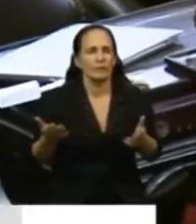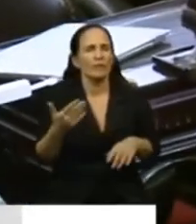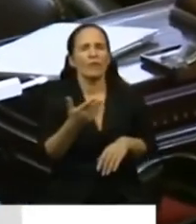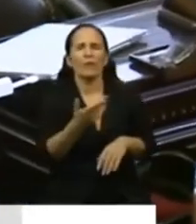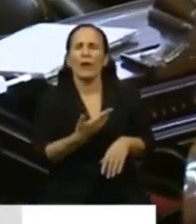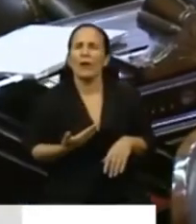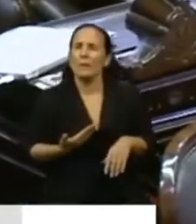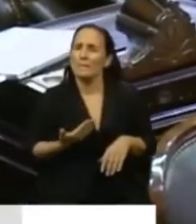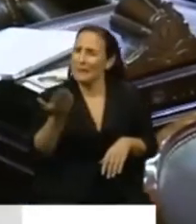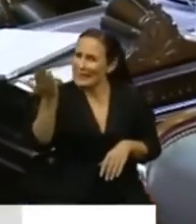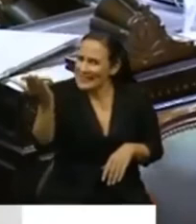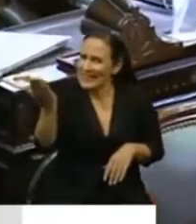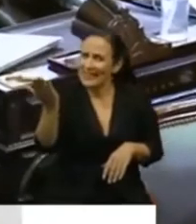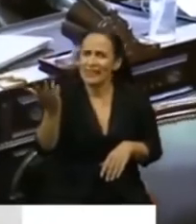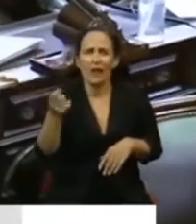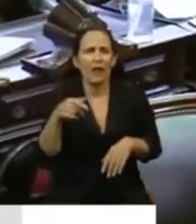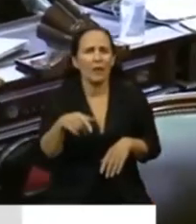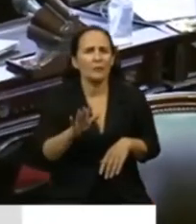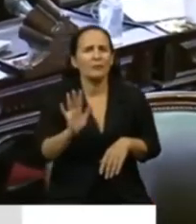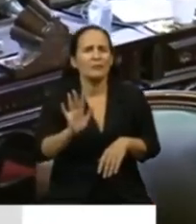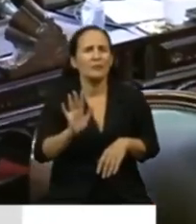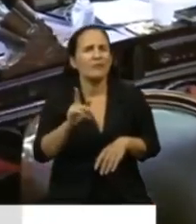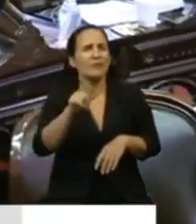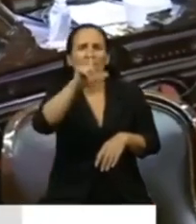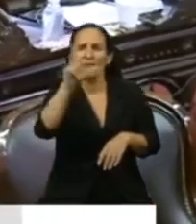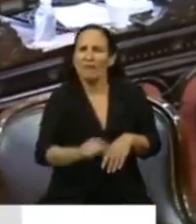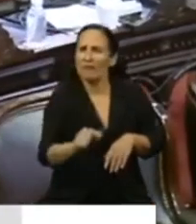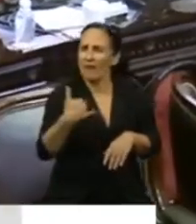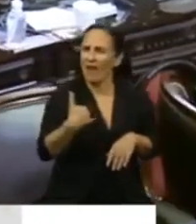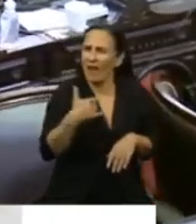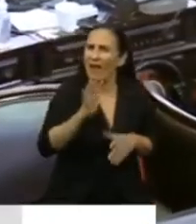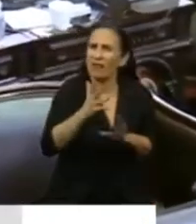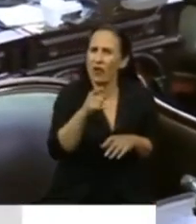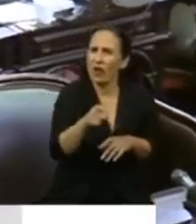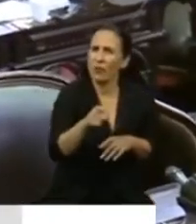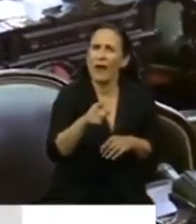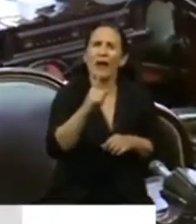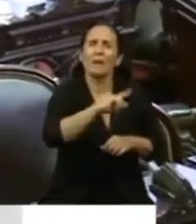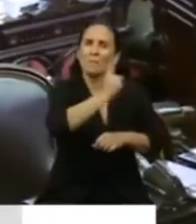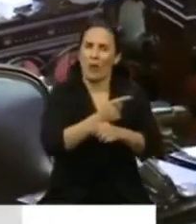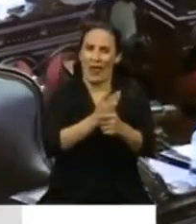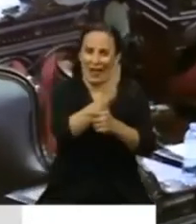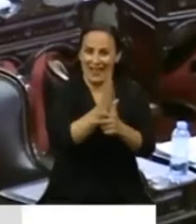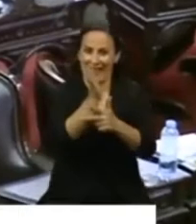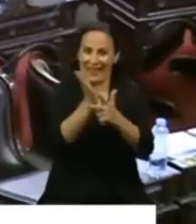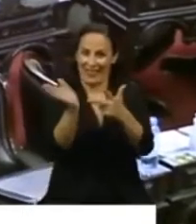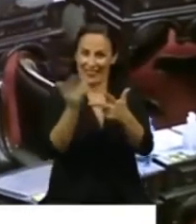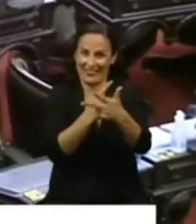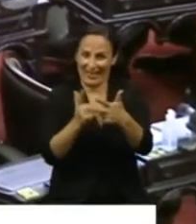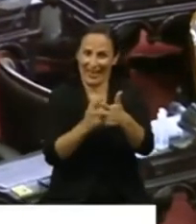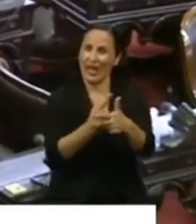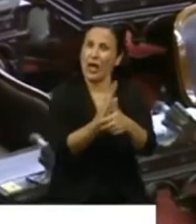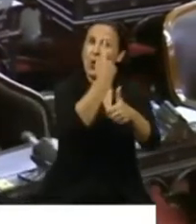funcionar una república con el funcionamiento de uno solo de los poderes. Por lo tanto, era una respuesta